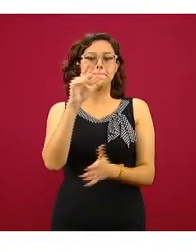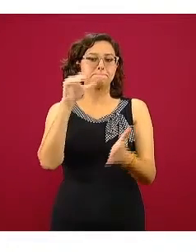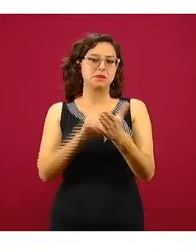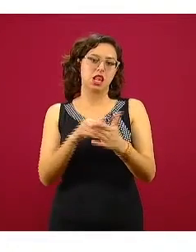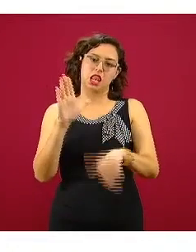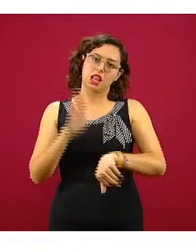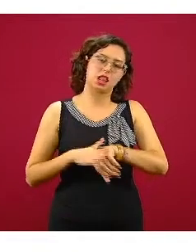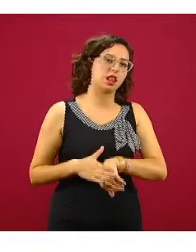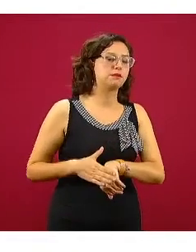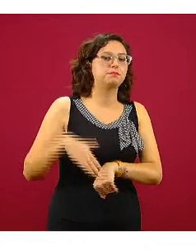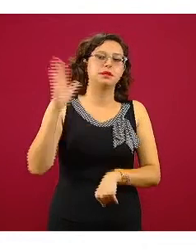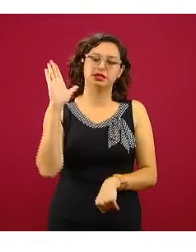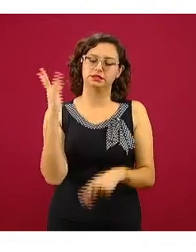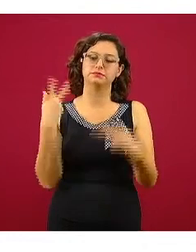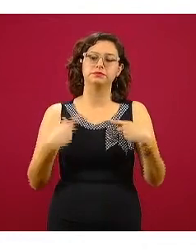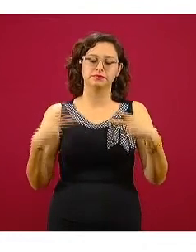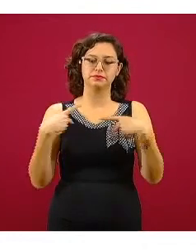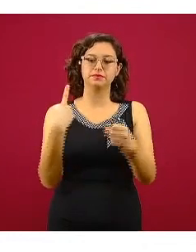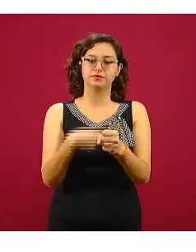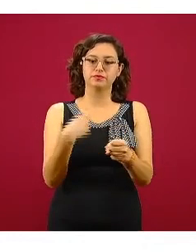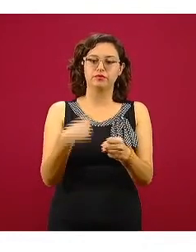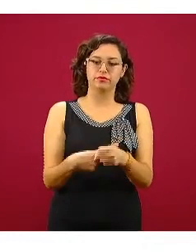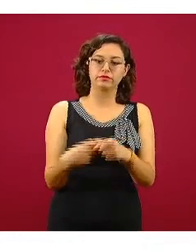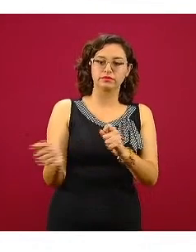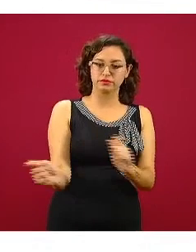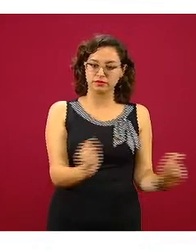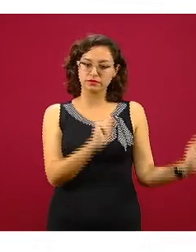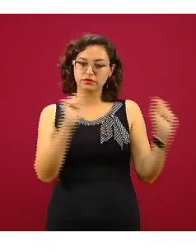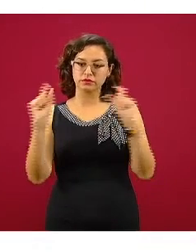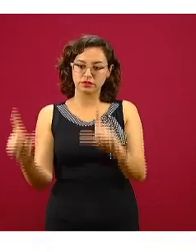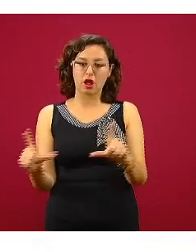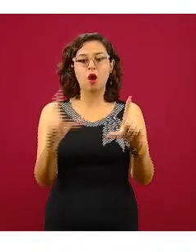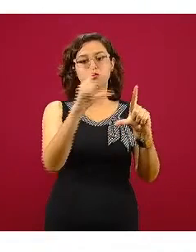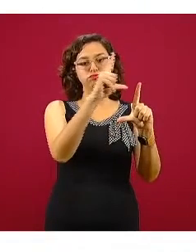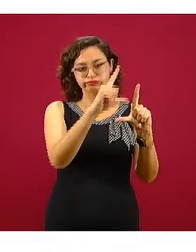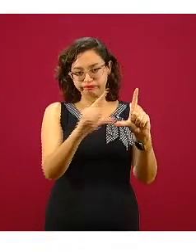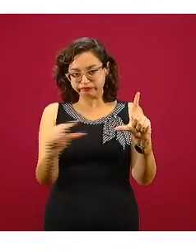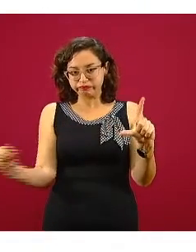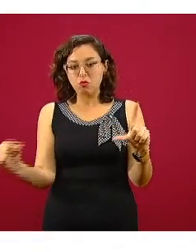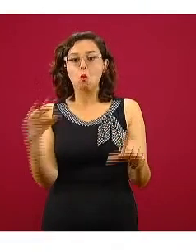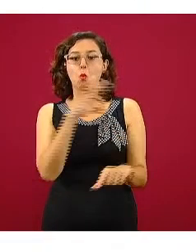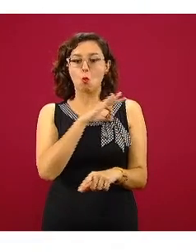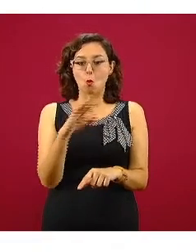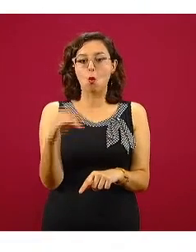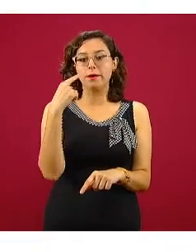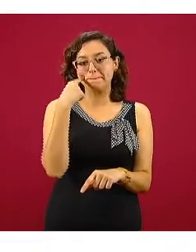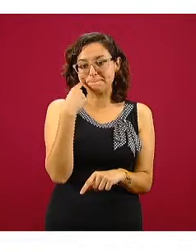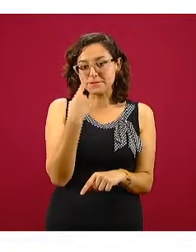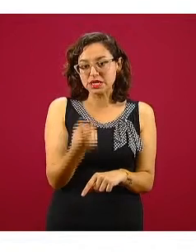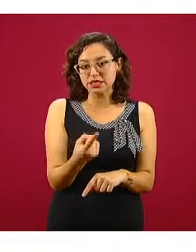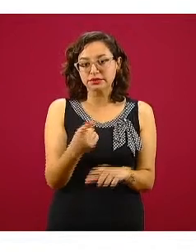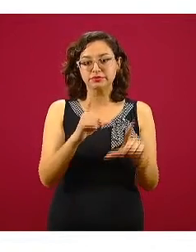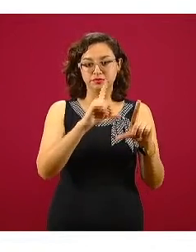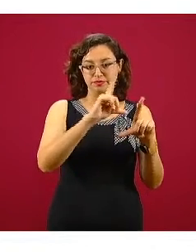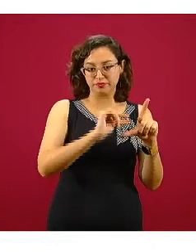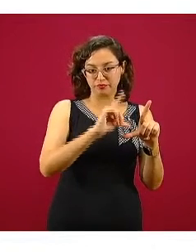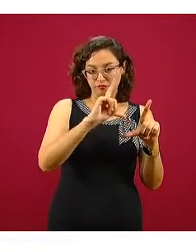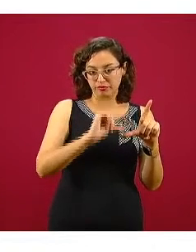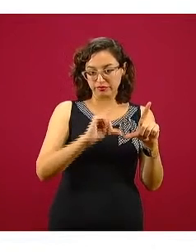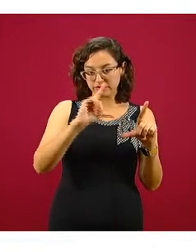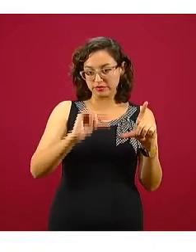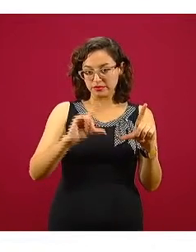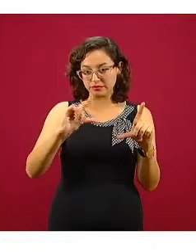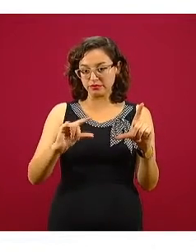casos. Si lo vemos en la siguiente diapositiva, precisamente aquí podemos ver en las barras de casos